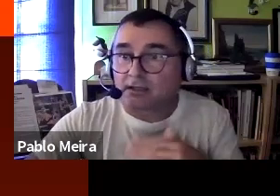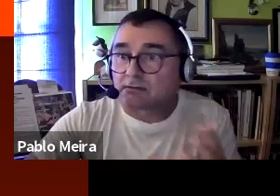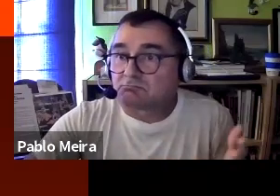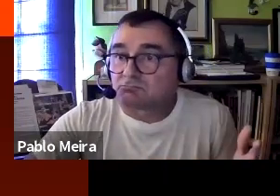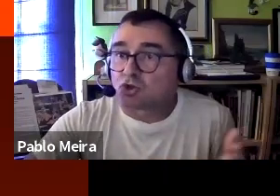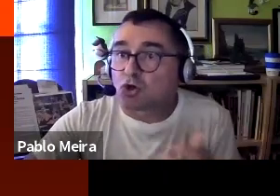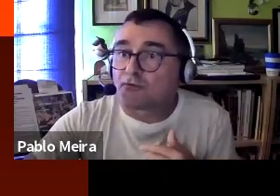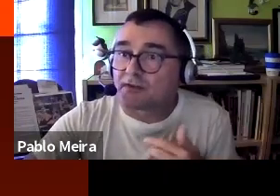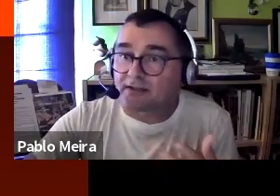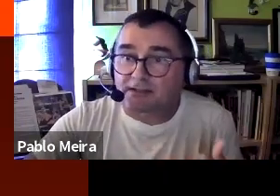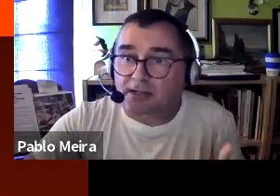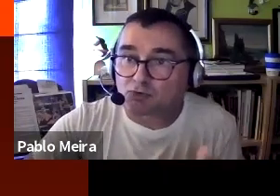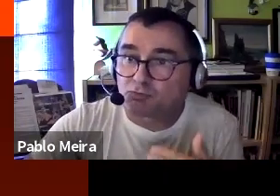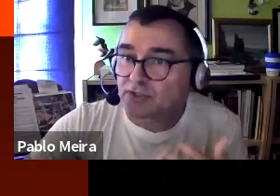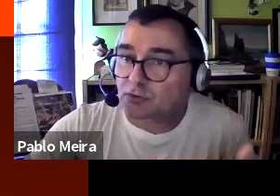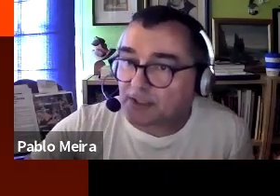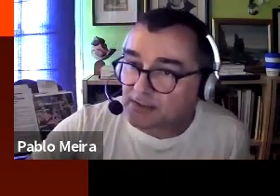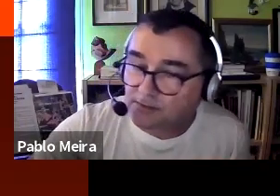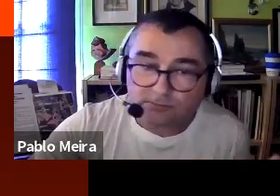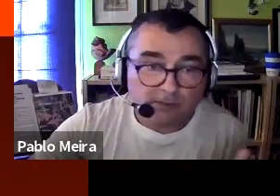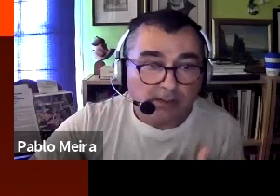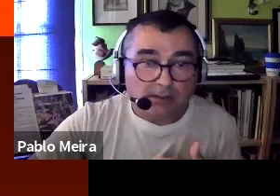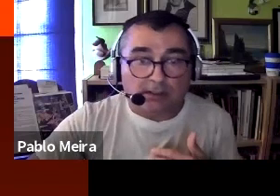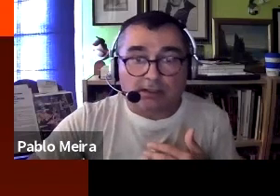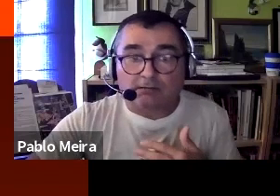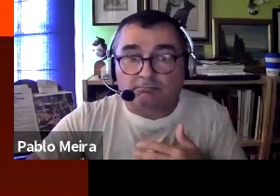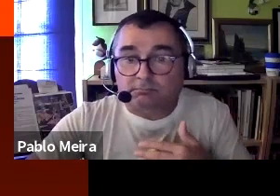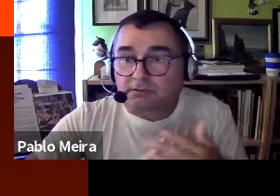y no ofrece muchas sorpresas.